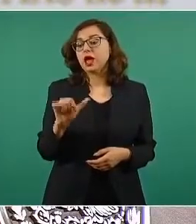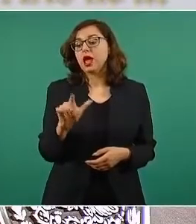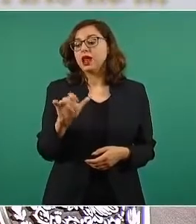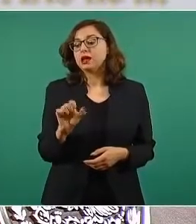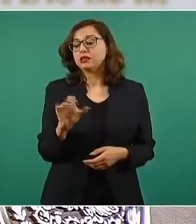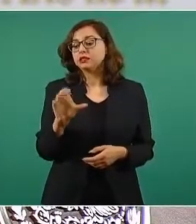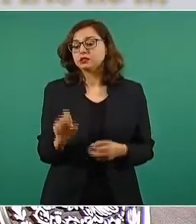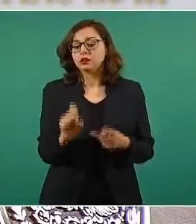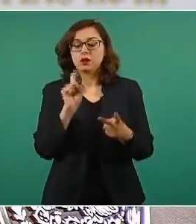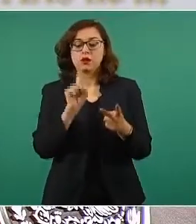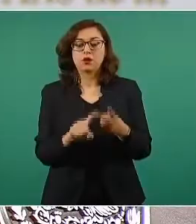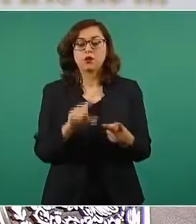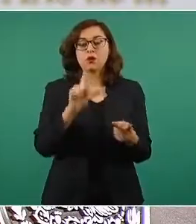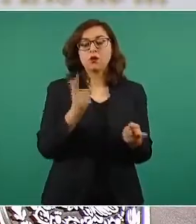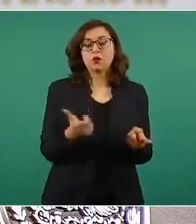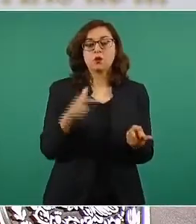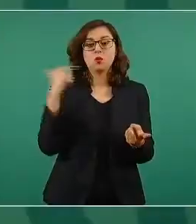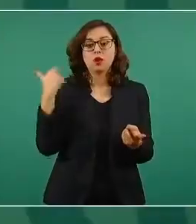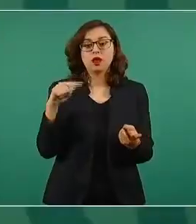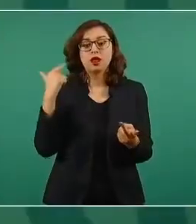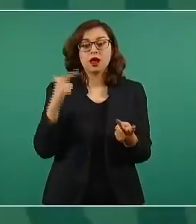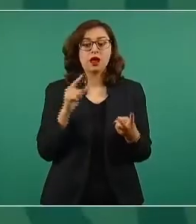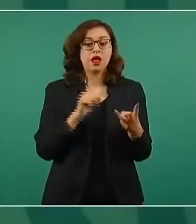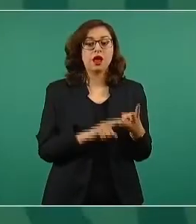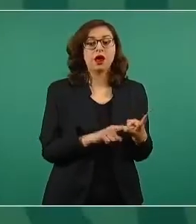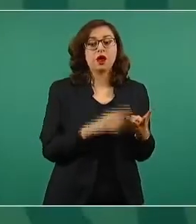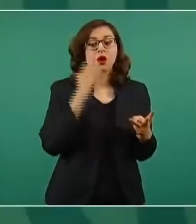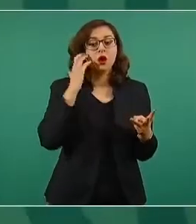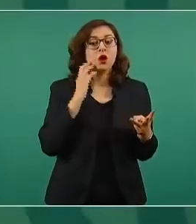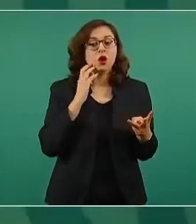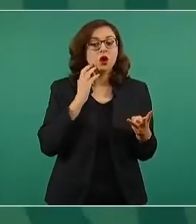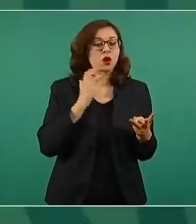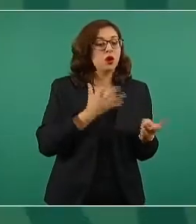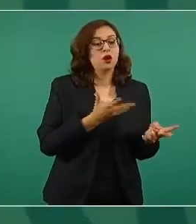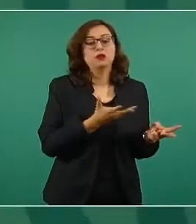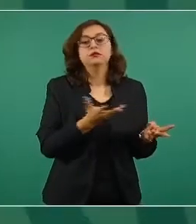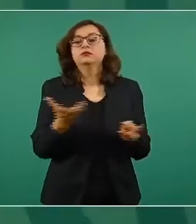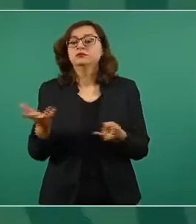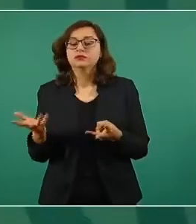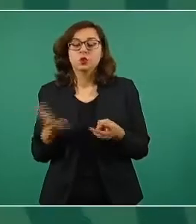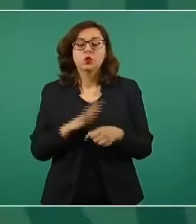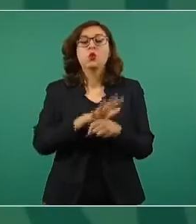o a León, si alcanza,